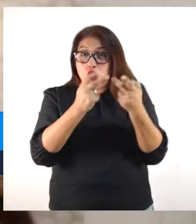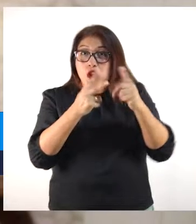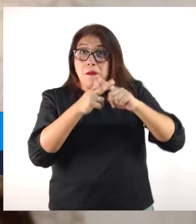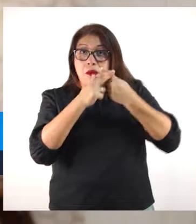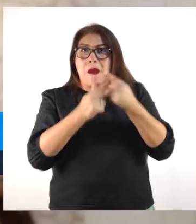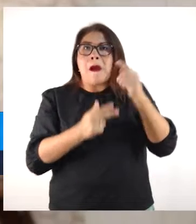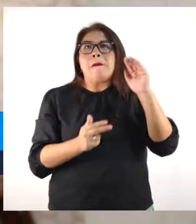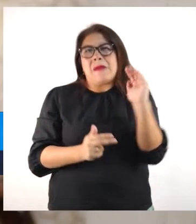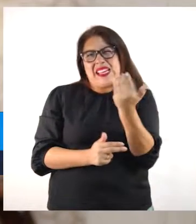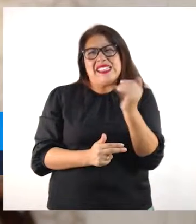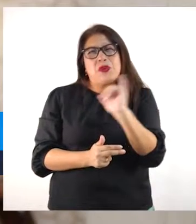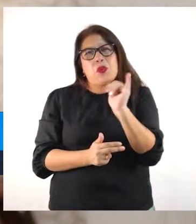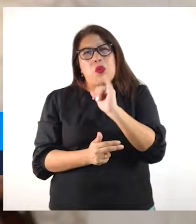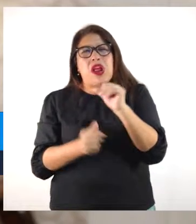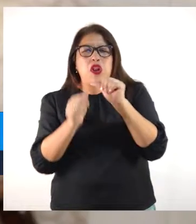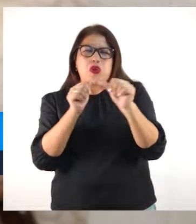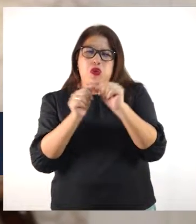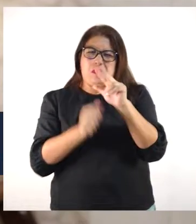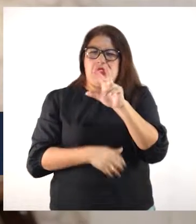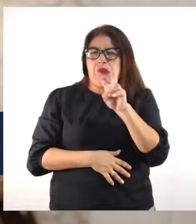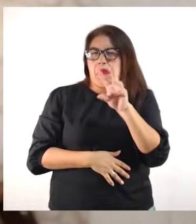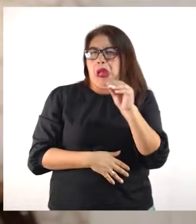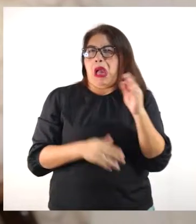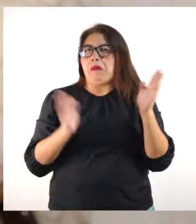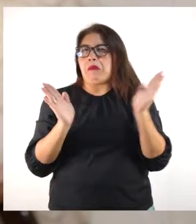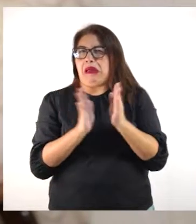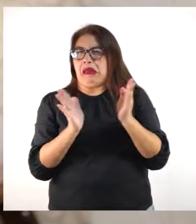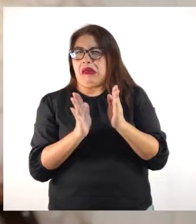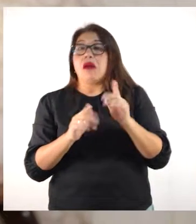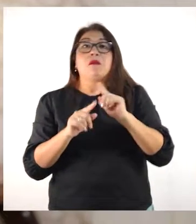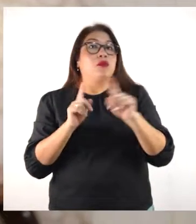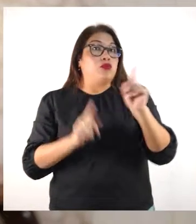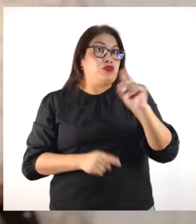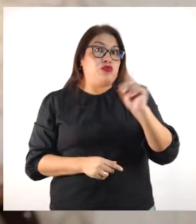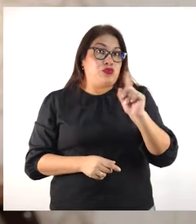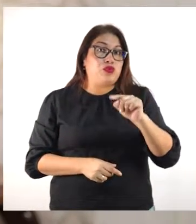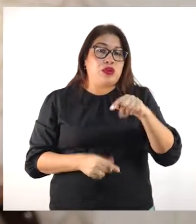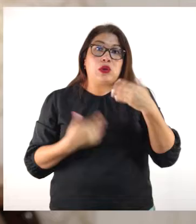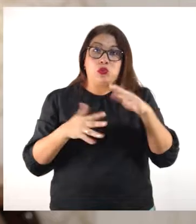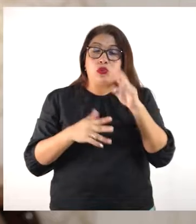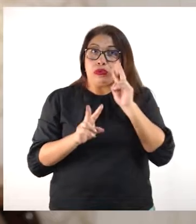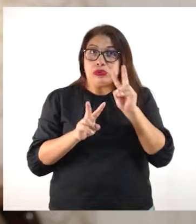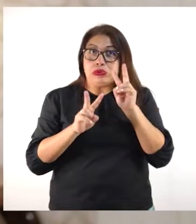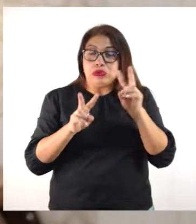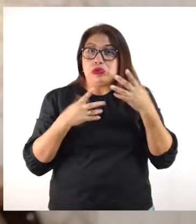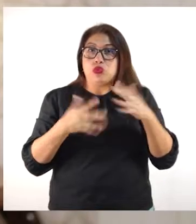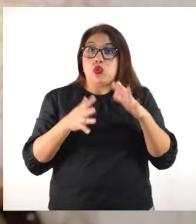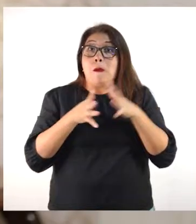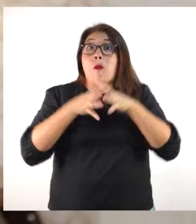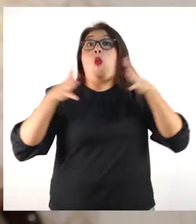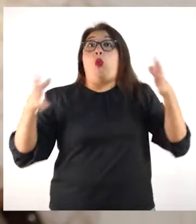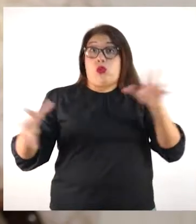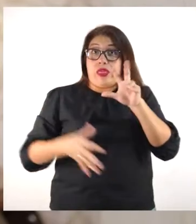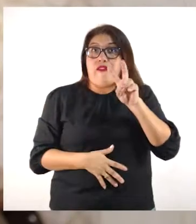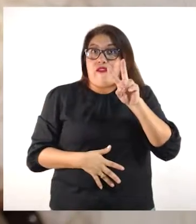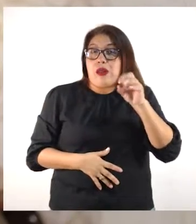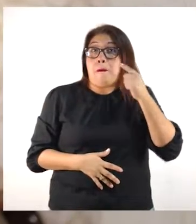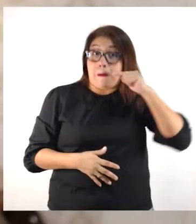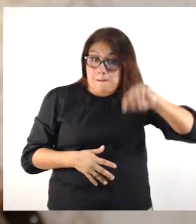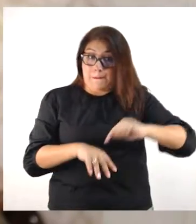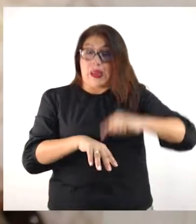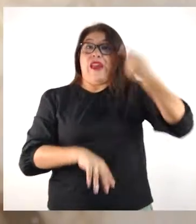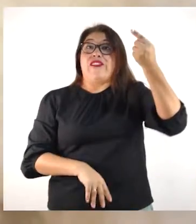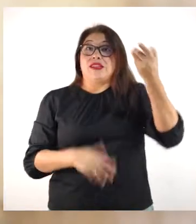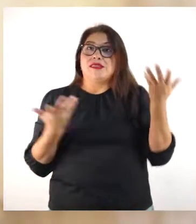una cifra pequeña, pero no lo es. Es una cifra ambiciosa porque esta es nuestra primera experiencia. Entonces,